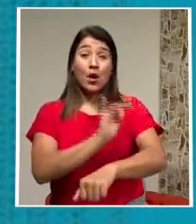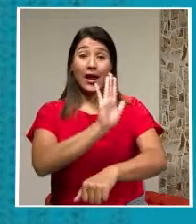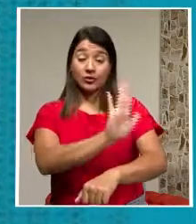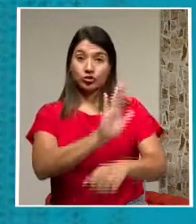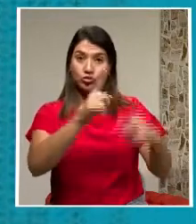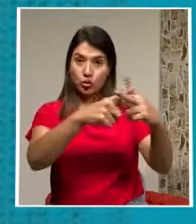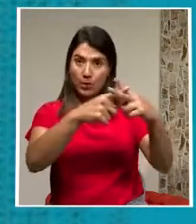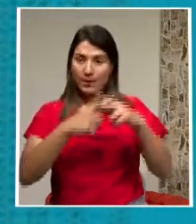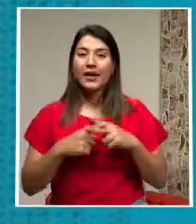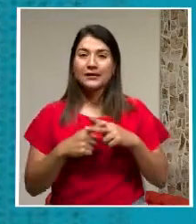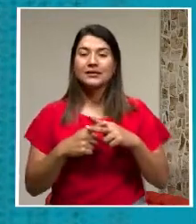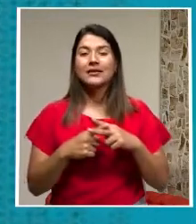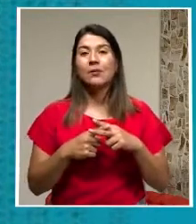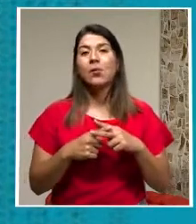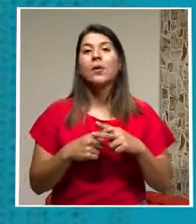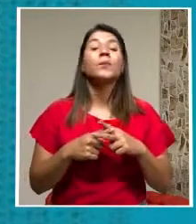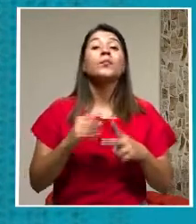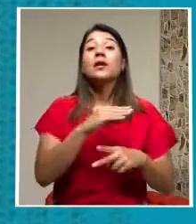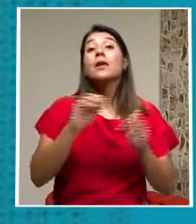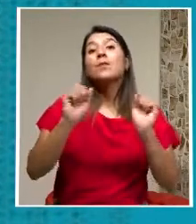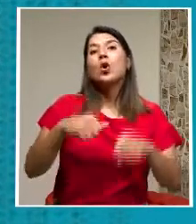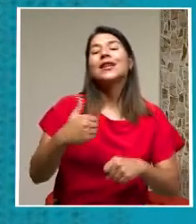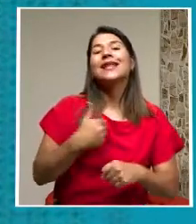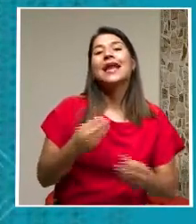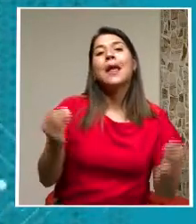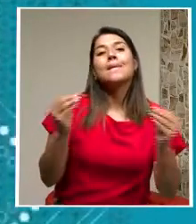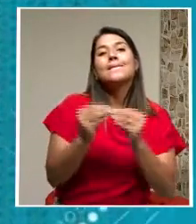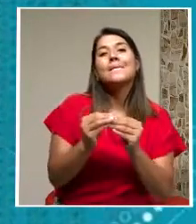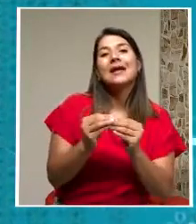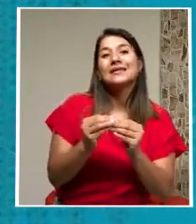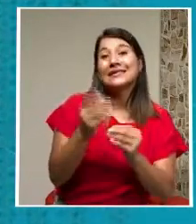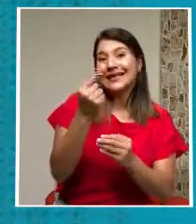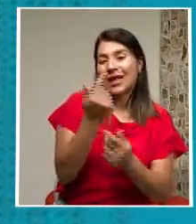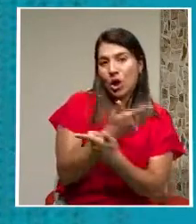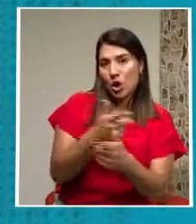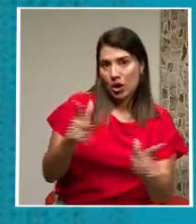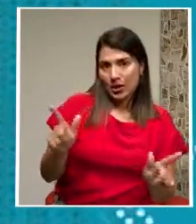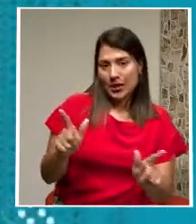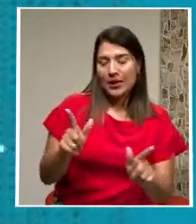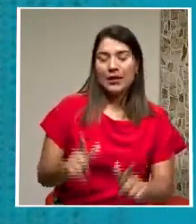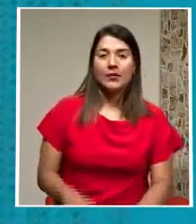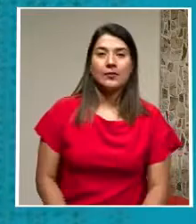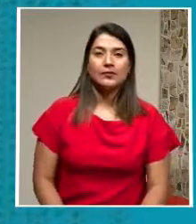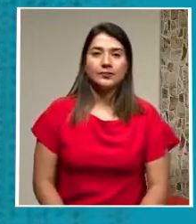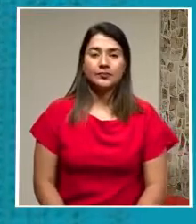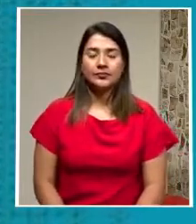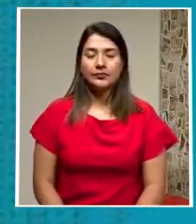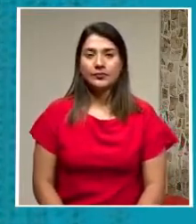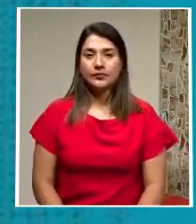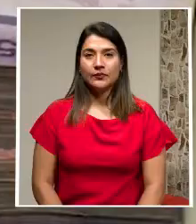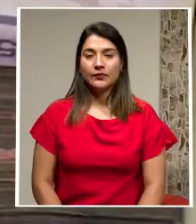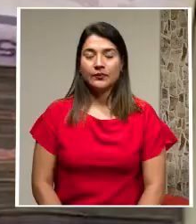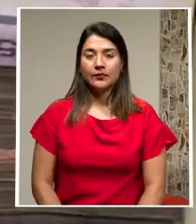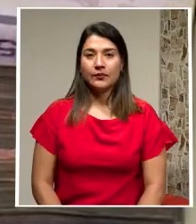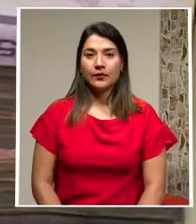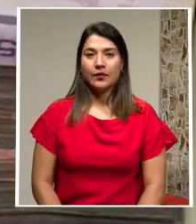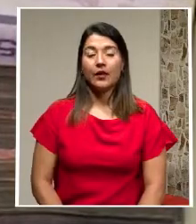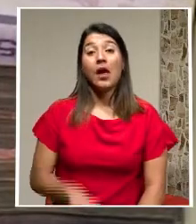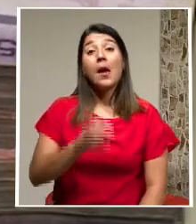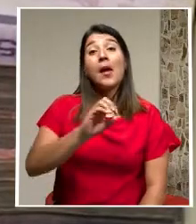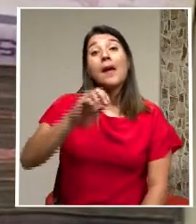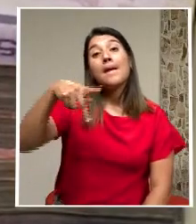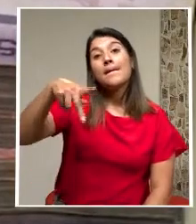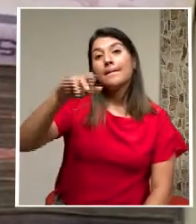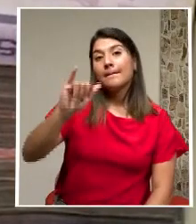procura De una mejora En los ingresos Líquidos Disponibles Y los grupos De caja De nuestra cartera De clientes Empresariales La tasa